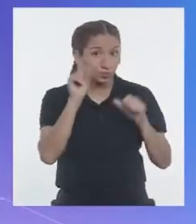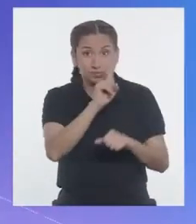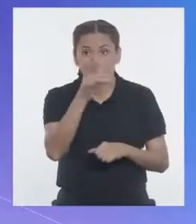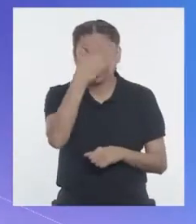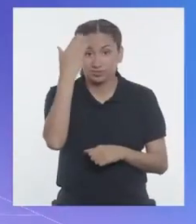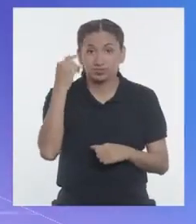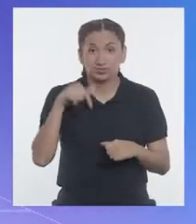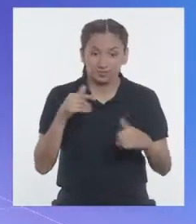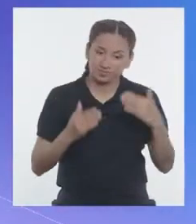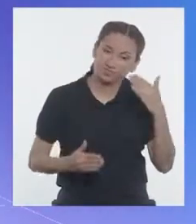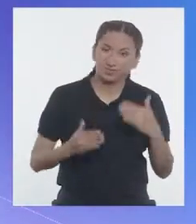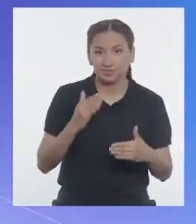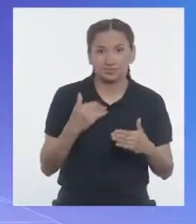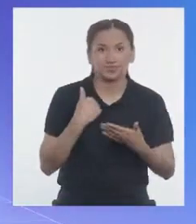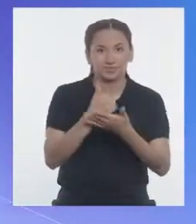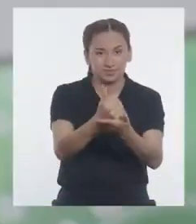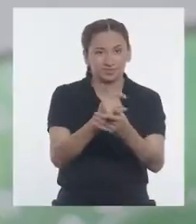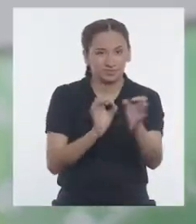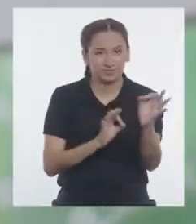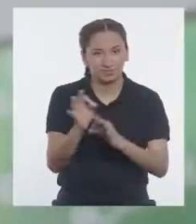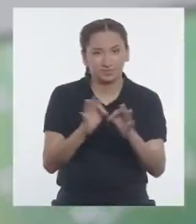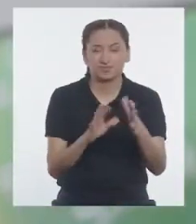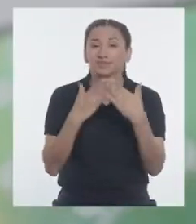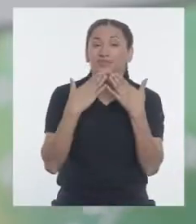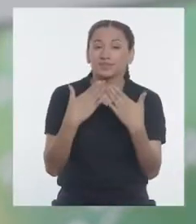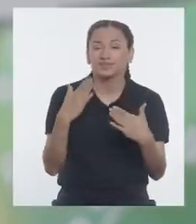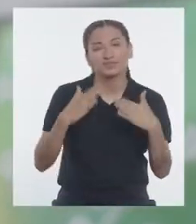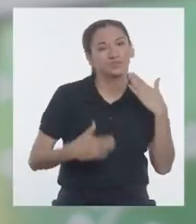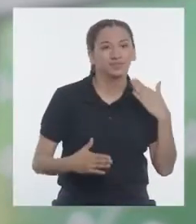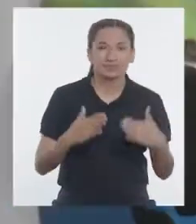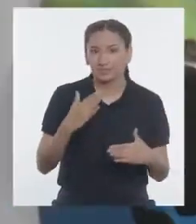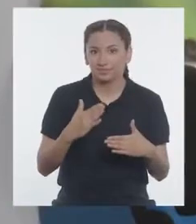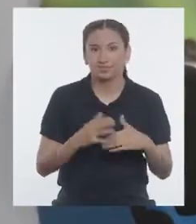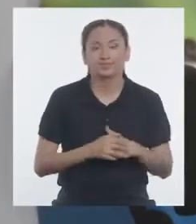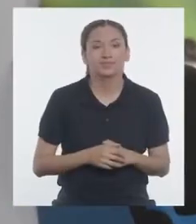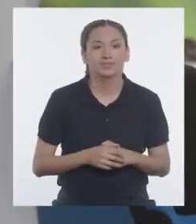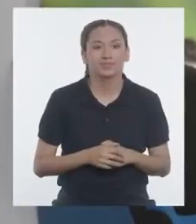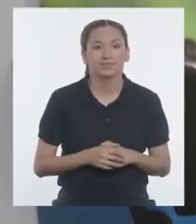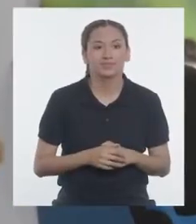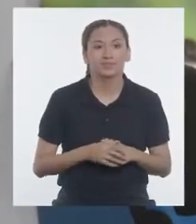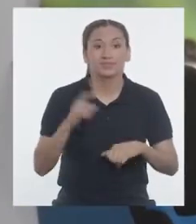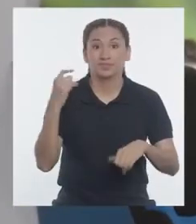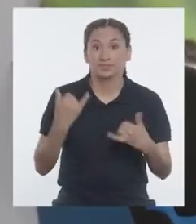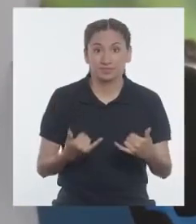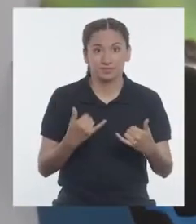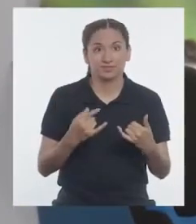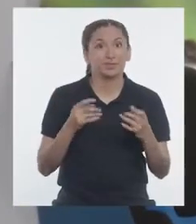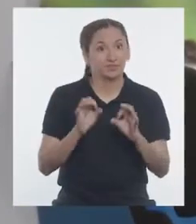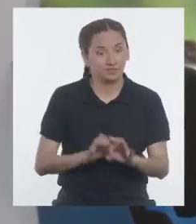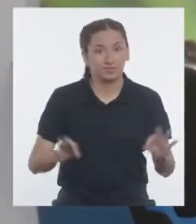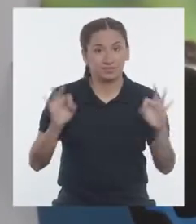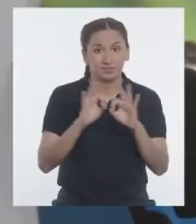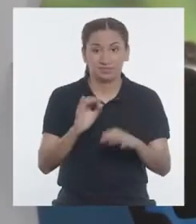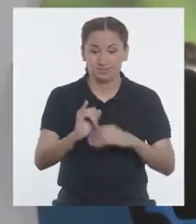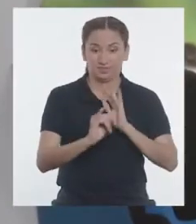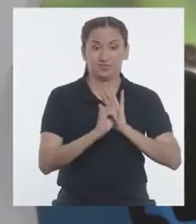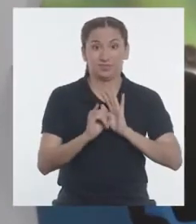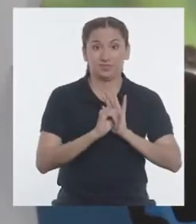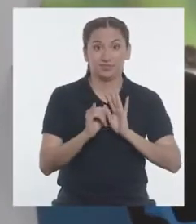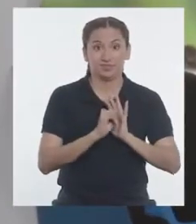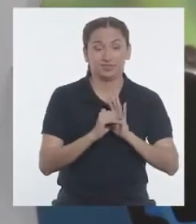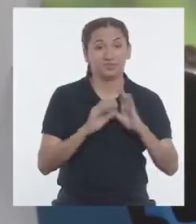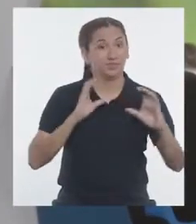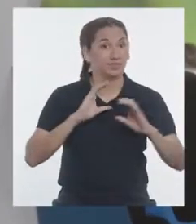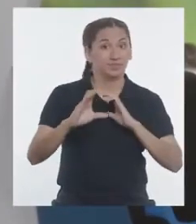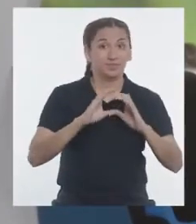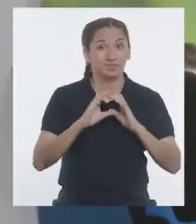Macabot lo explica. ¡Gracias, Maca! Y justamente sobre identidad,